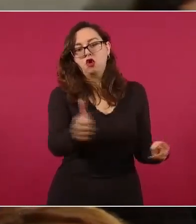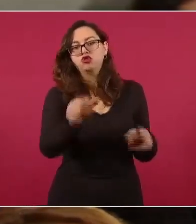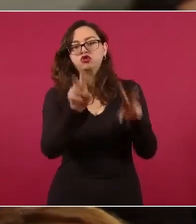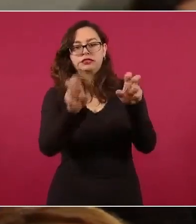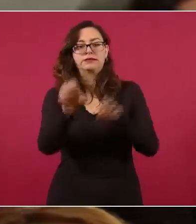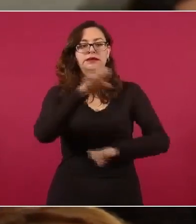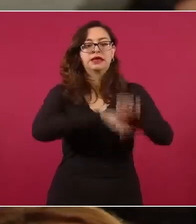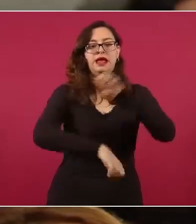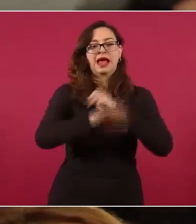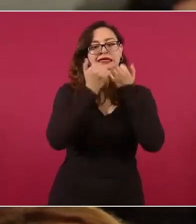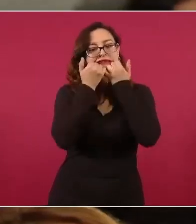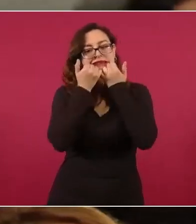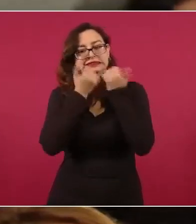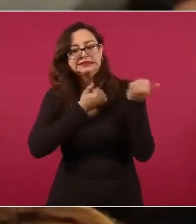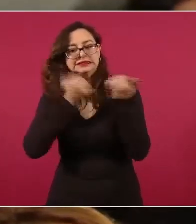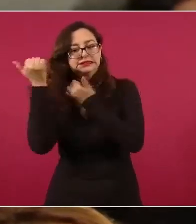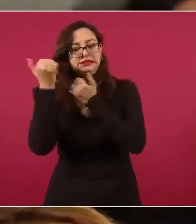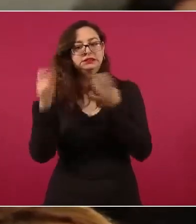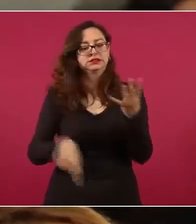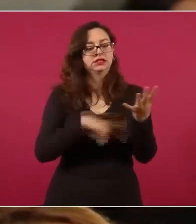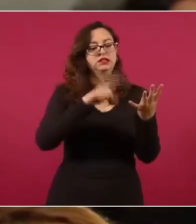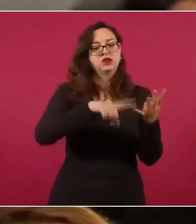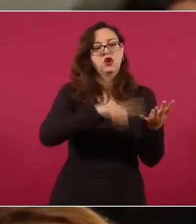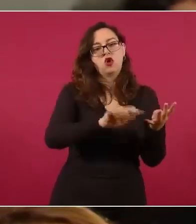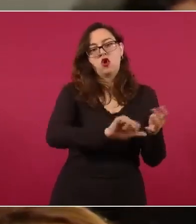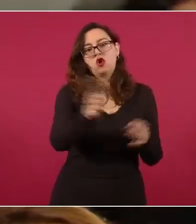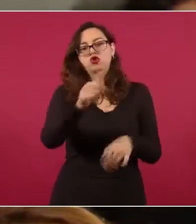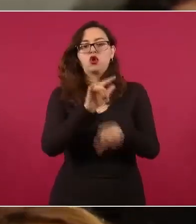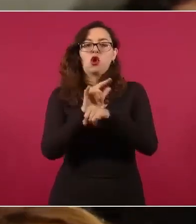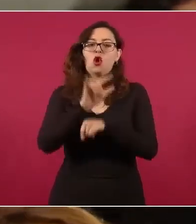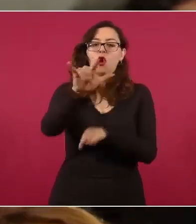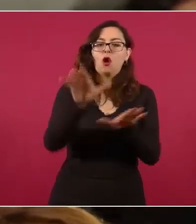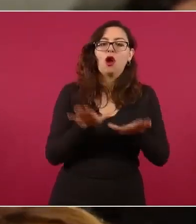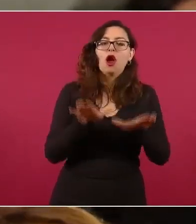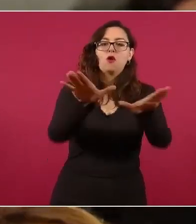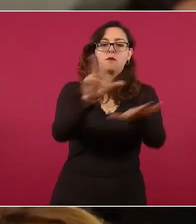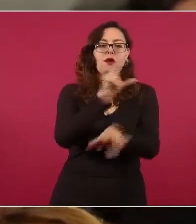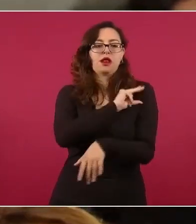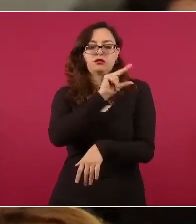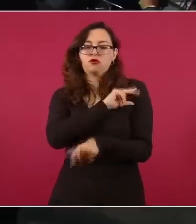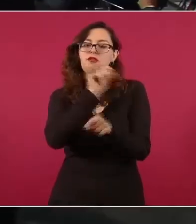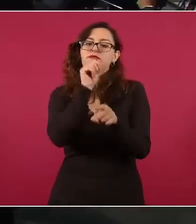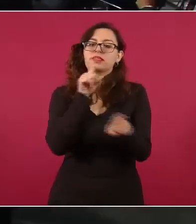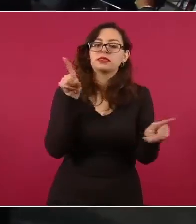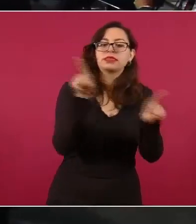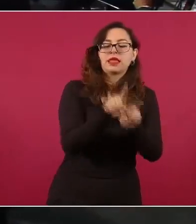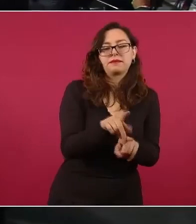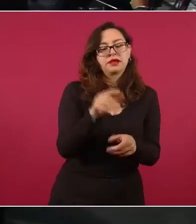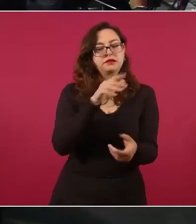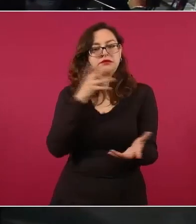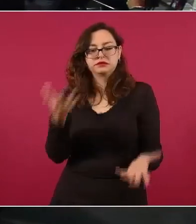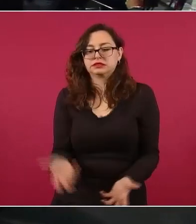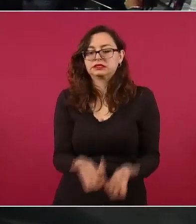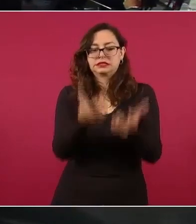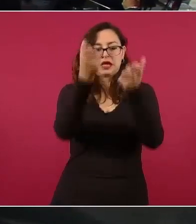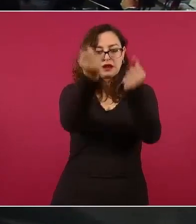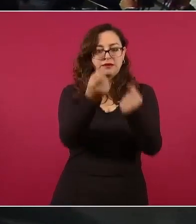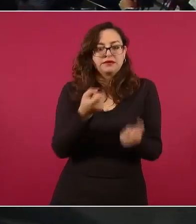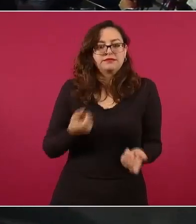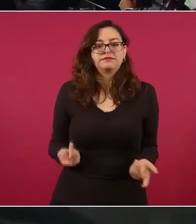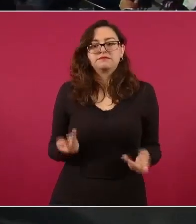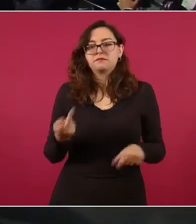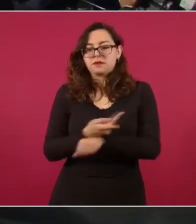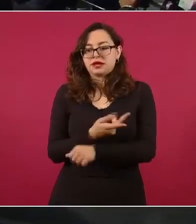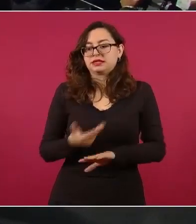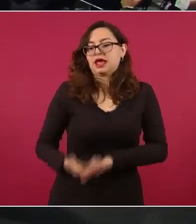y rescató las aerolíneas que habían sido privatizadas apenas unos años antes con el sexenio